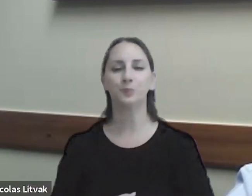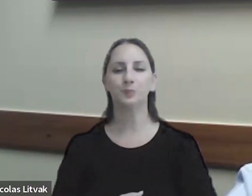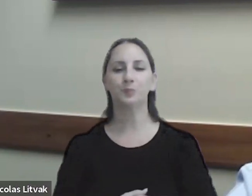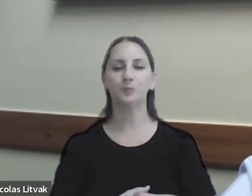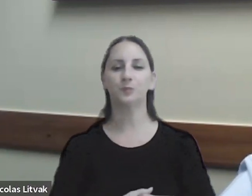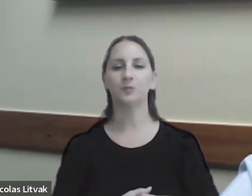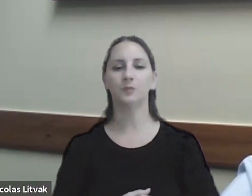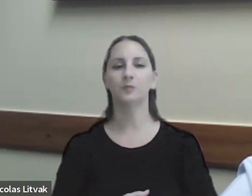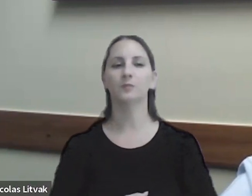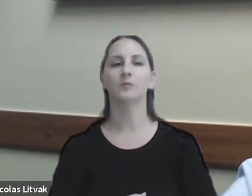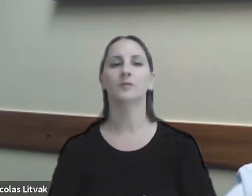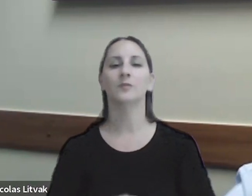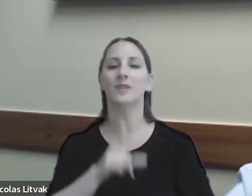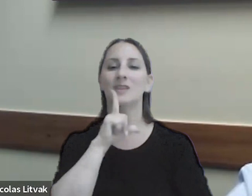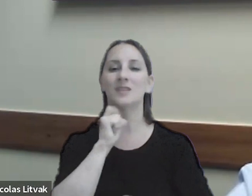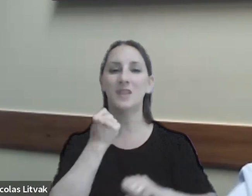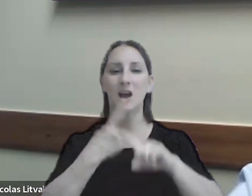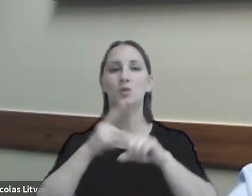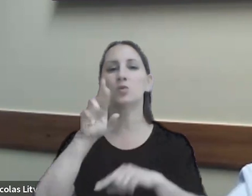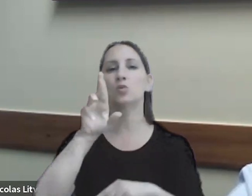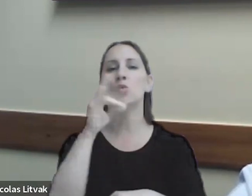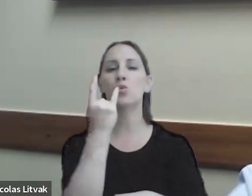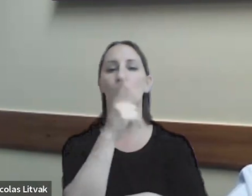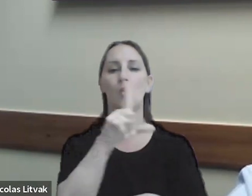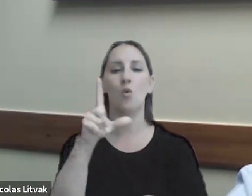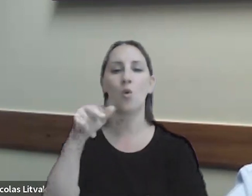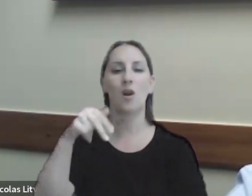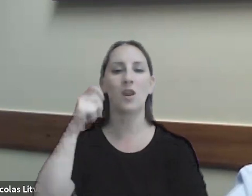los tax ruling en definitiva son